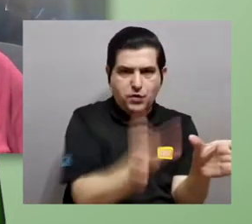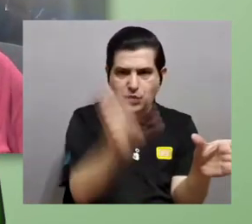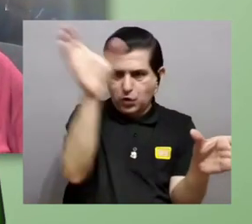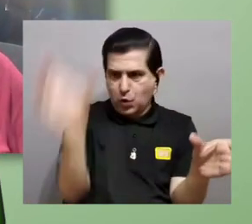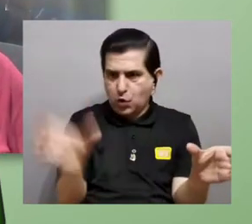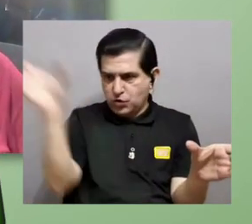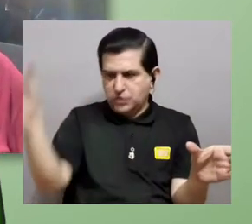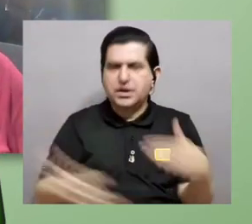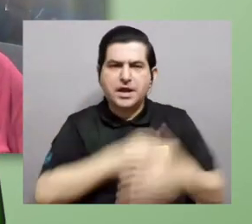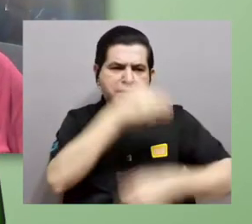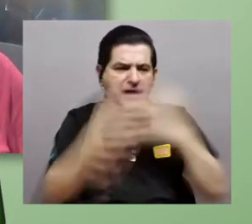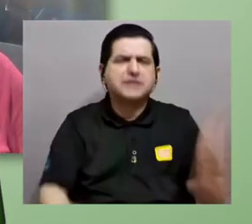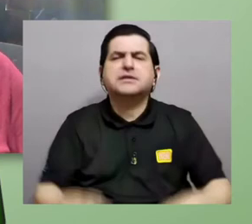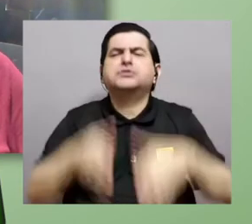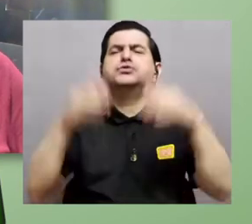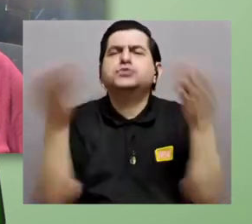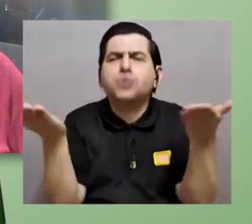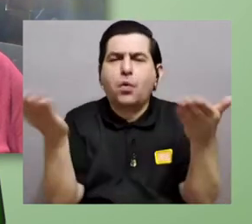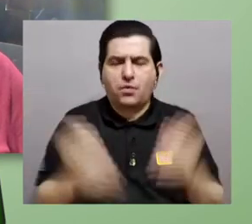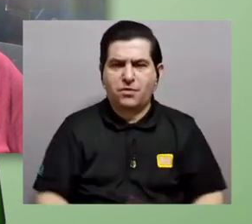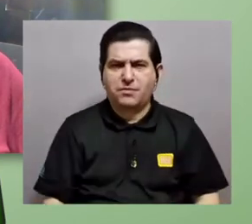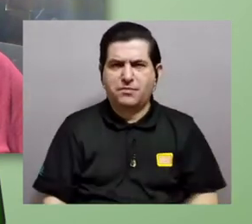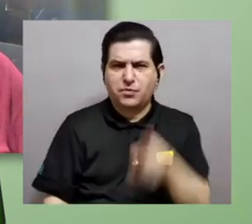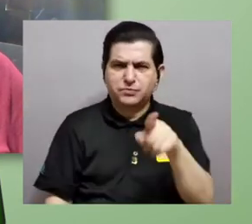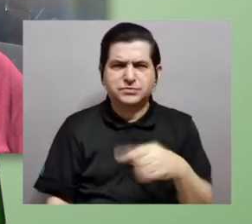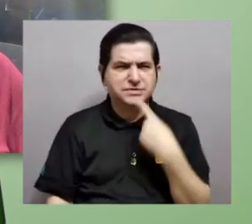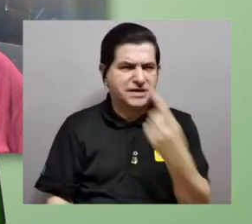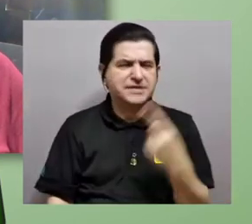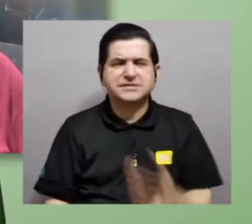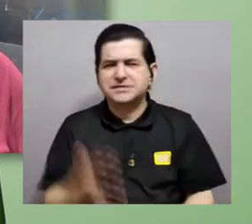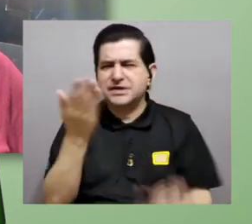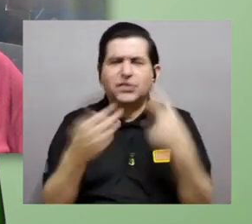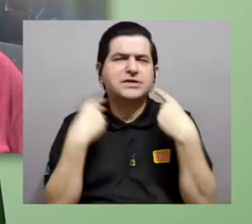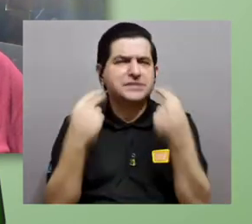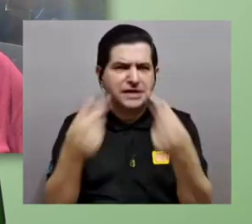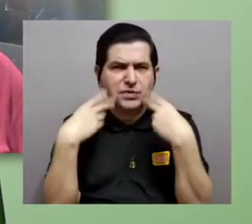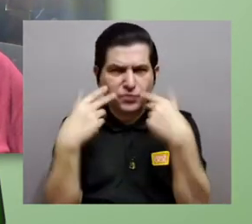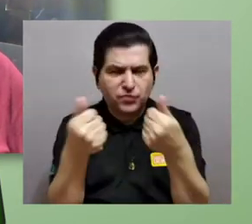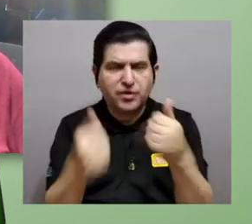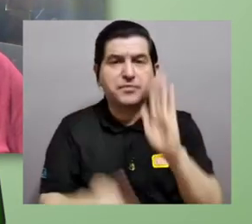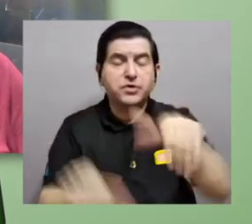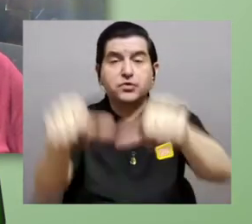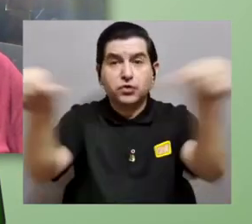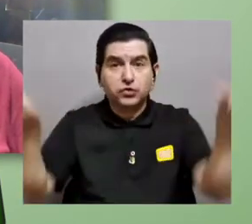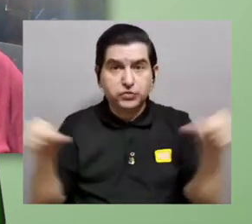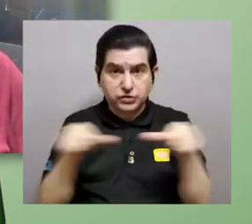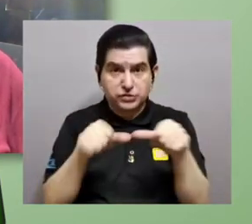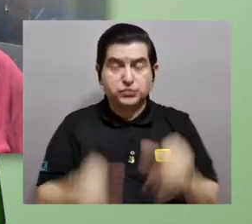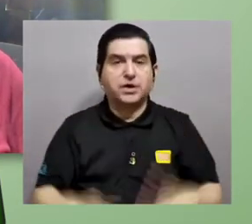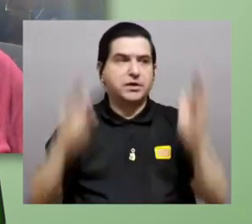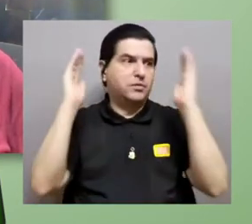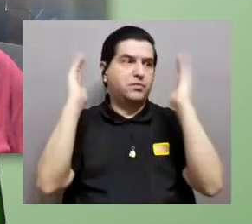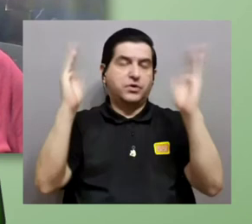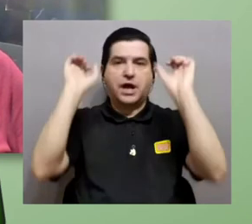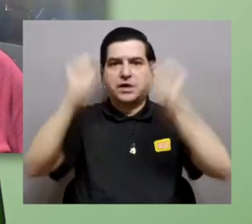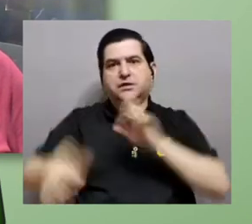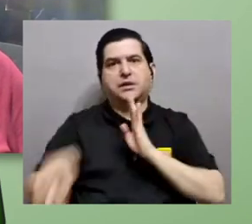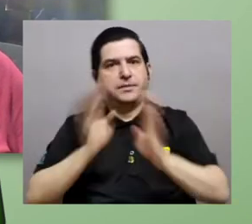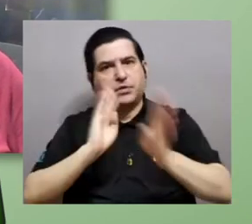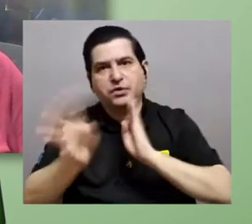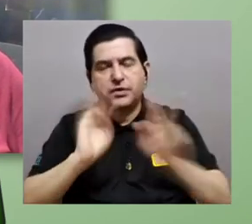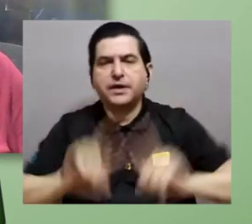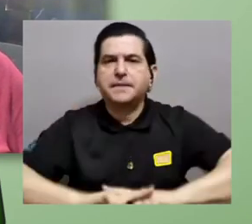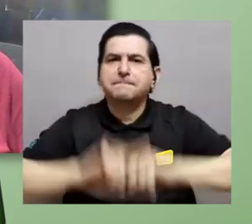continentes. ¿Cómo es el proceso? Si usted nos puede contar, claramente es algo muy breve, algo rápido, desde su área es